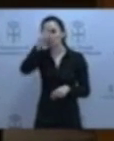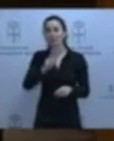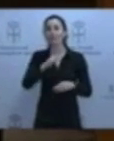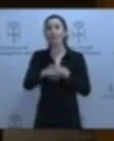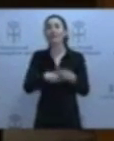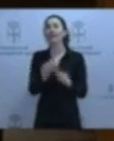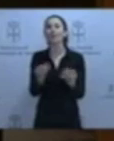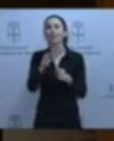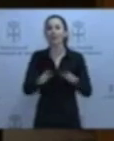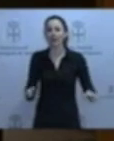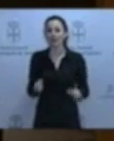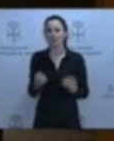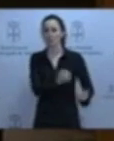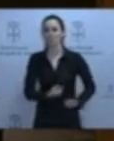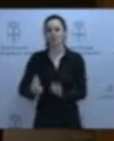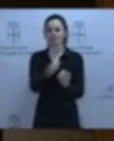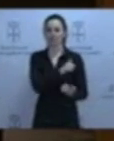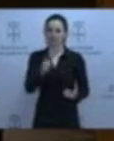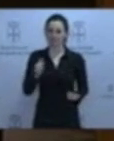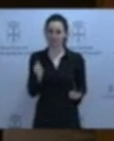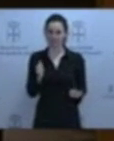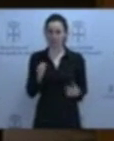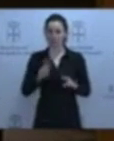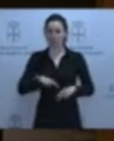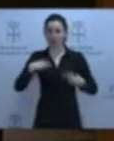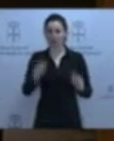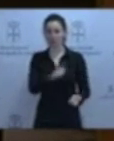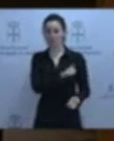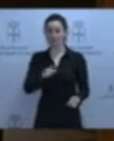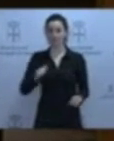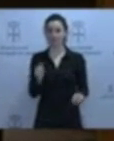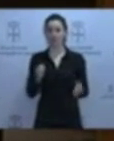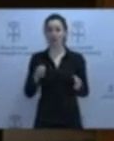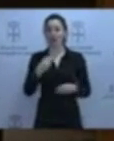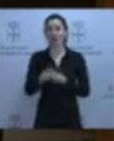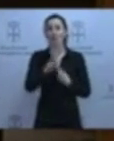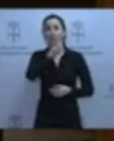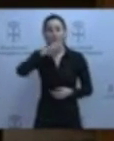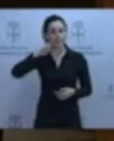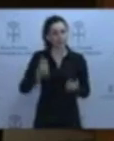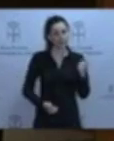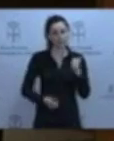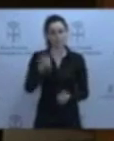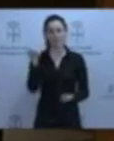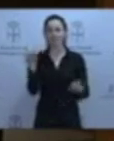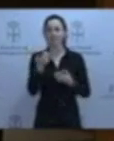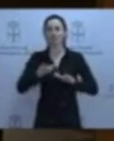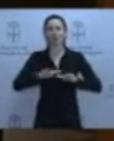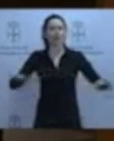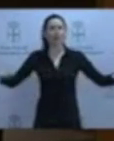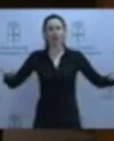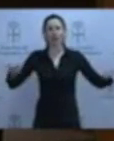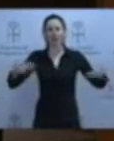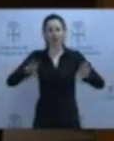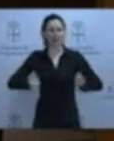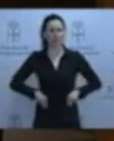normalmente la gente? Pues protegerse. Protegerse actuando de forma individual, adoptando el acuerdo más conservador, que es confesar y asumir la